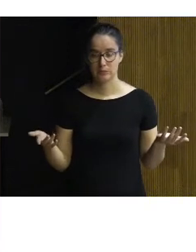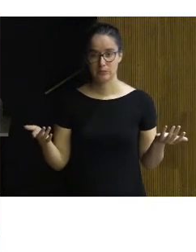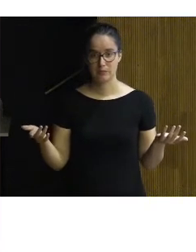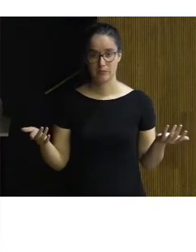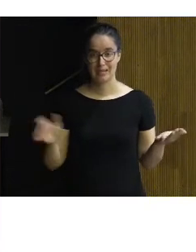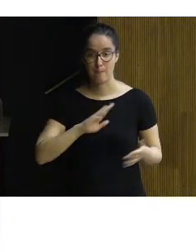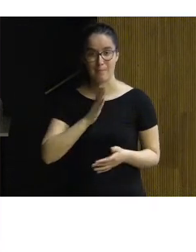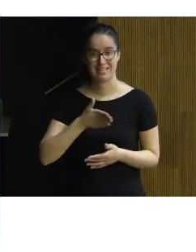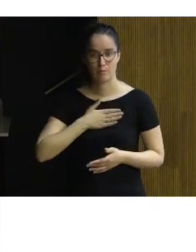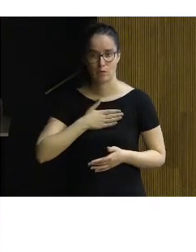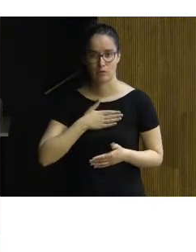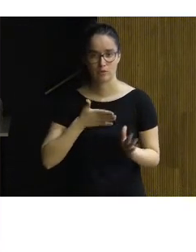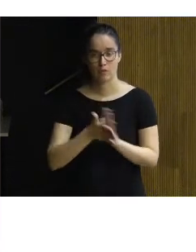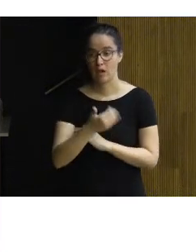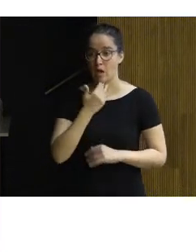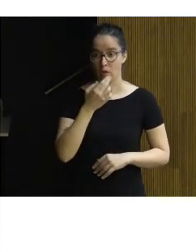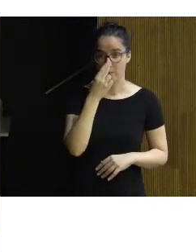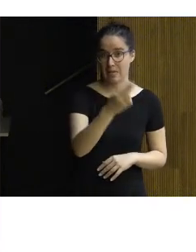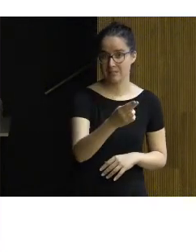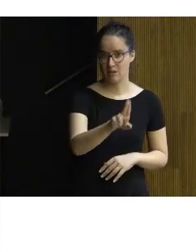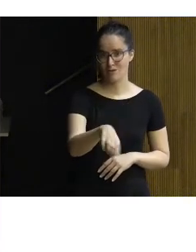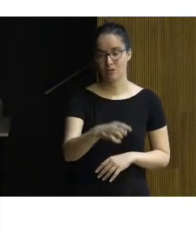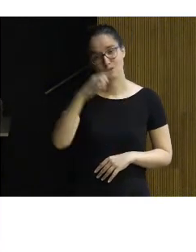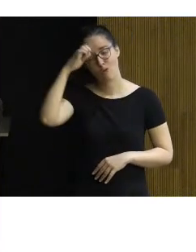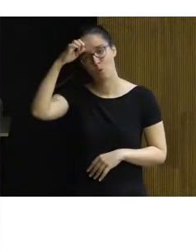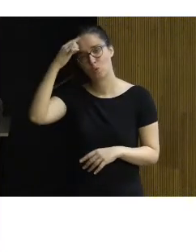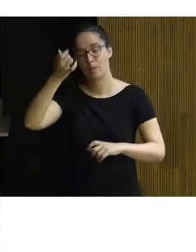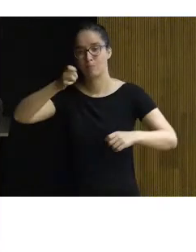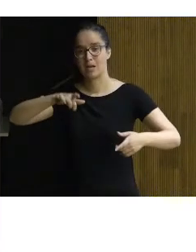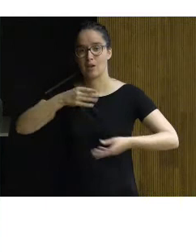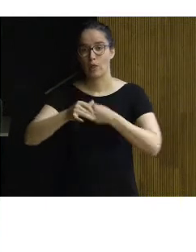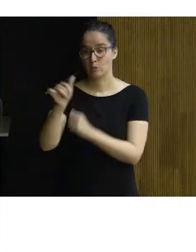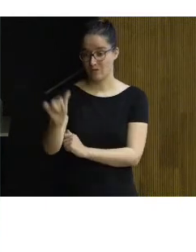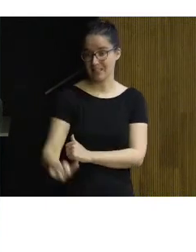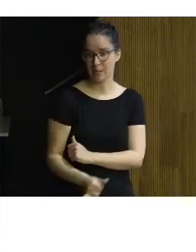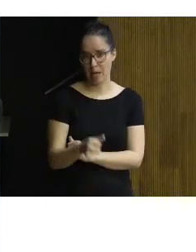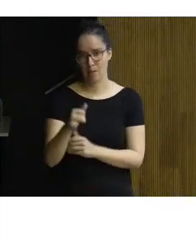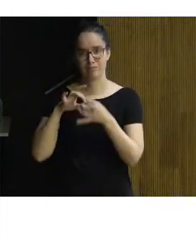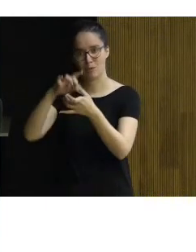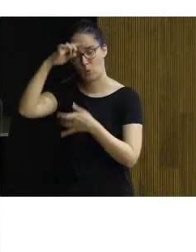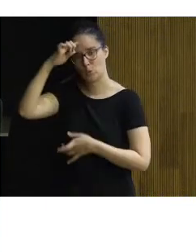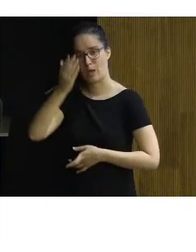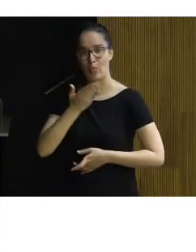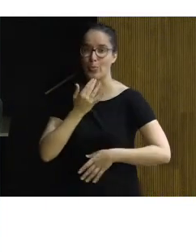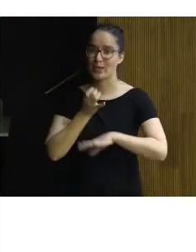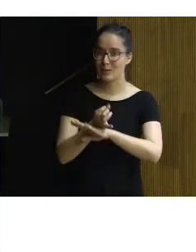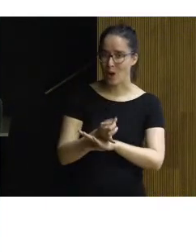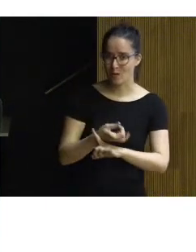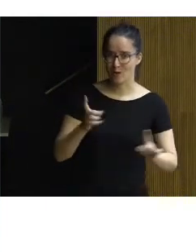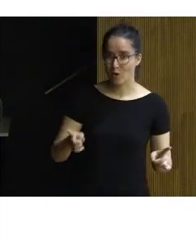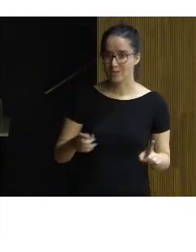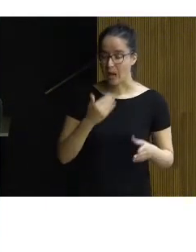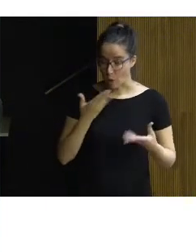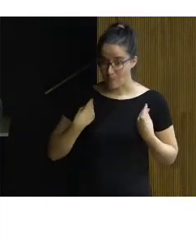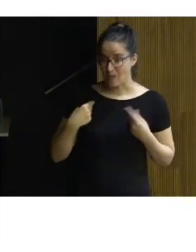el patrimonio no es algo que vamos a visitar, aunque eso de cultura parece que lo hacemos los fines de semana, en nuestro tiempo libre, sino es algo que